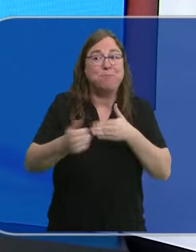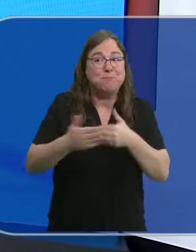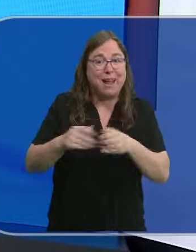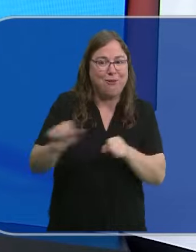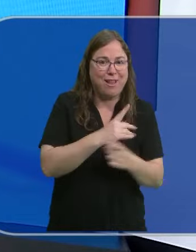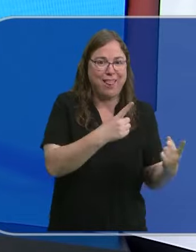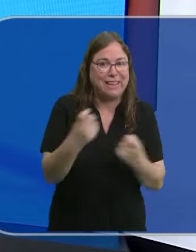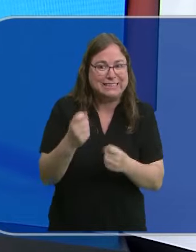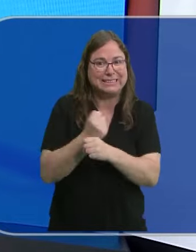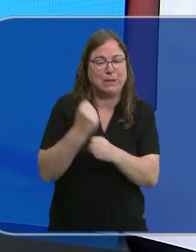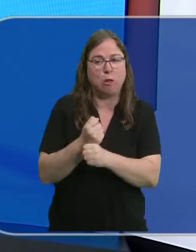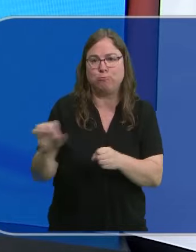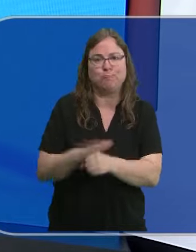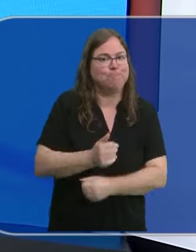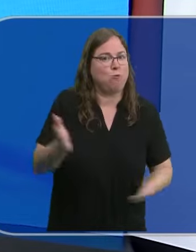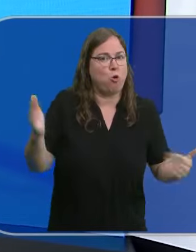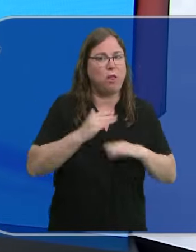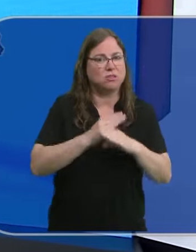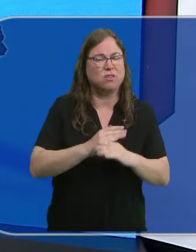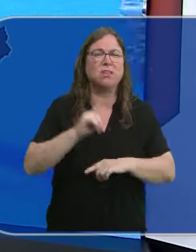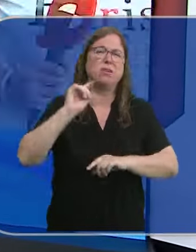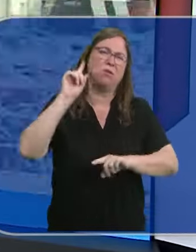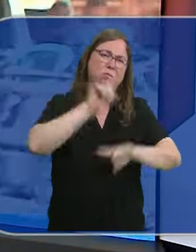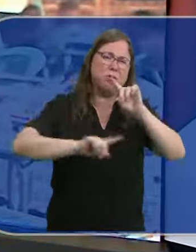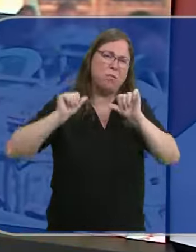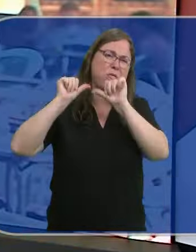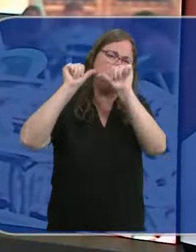obra. Es un problema que se va arrastrando desde hace años, Laura.